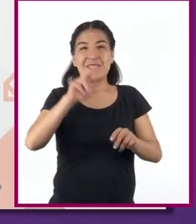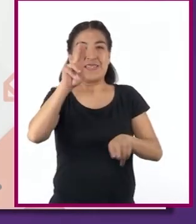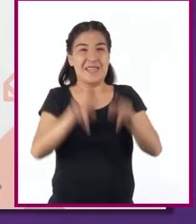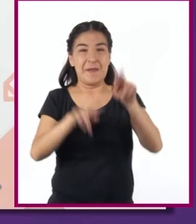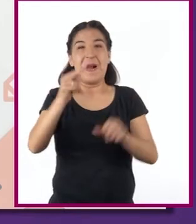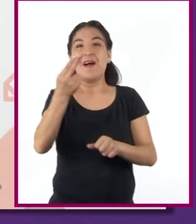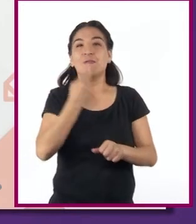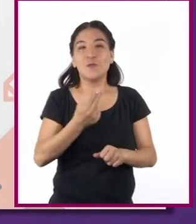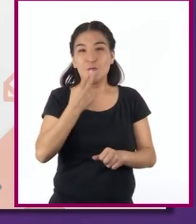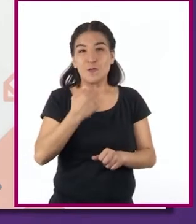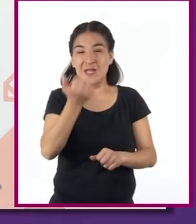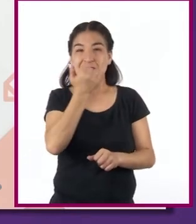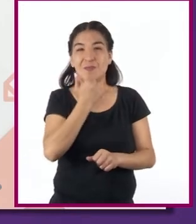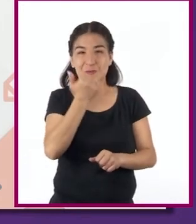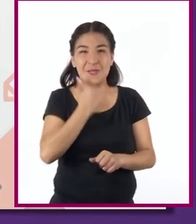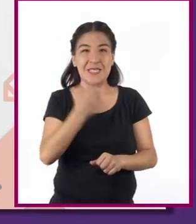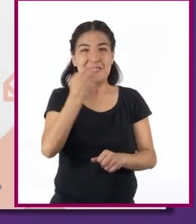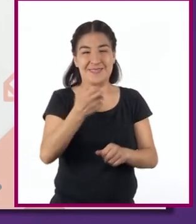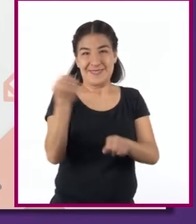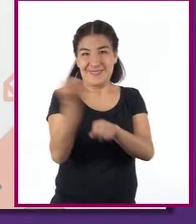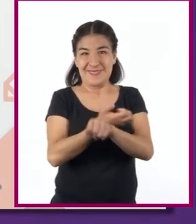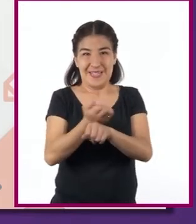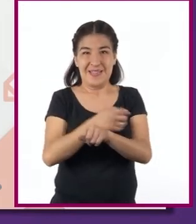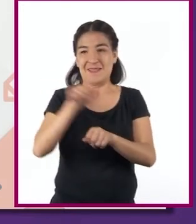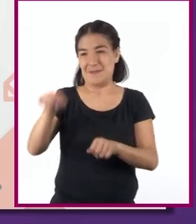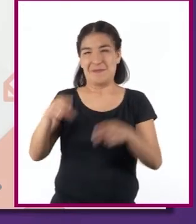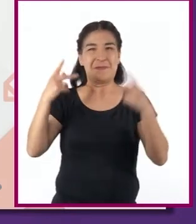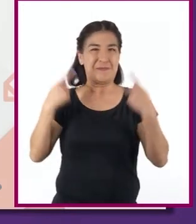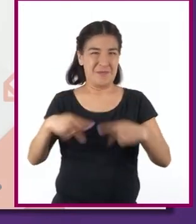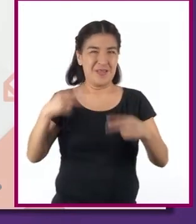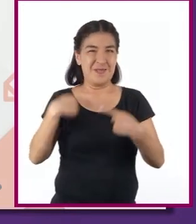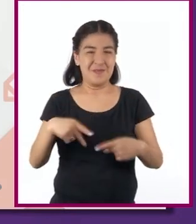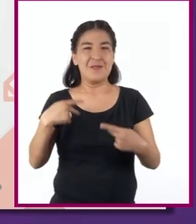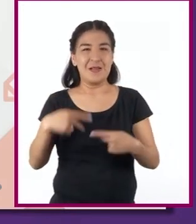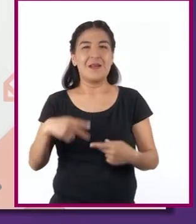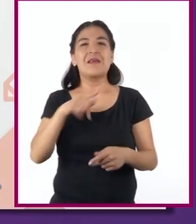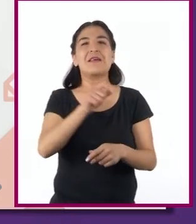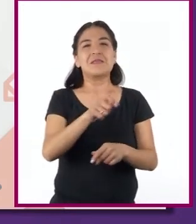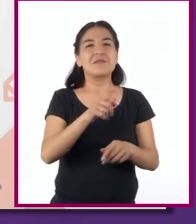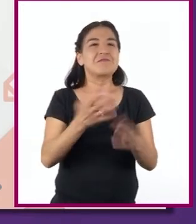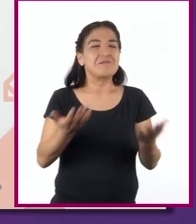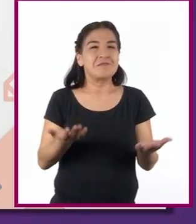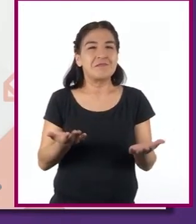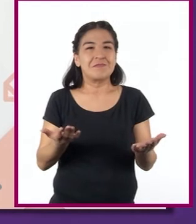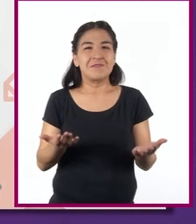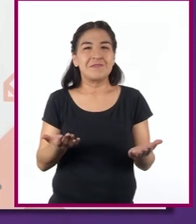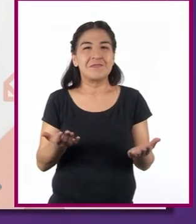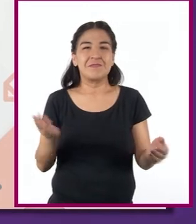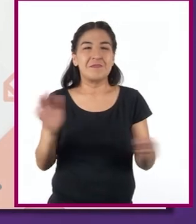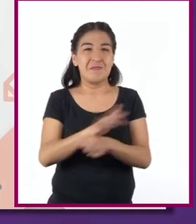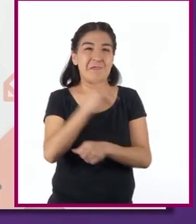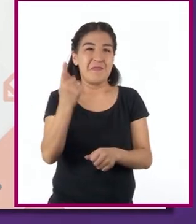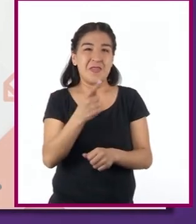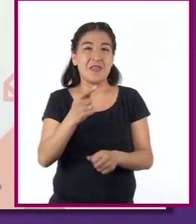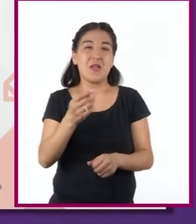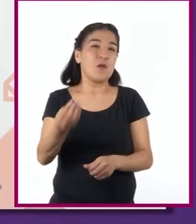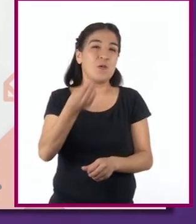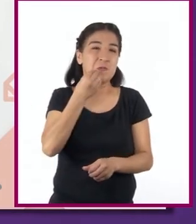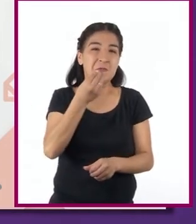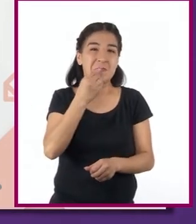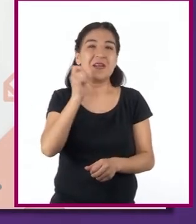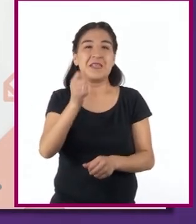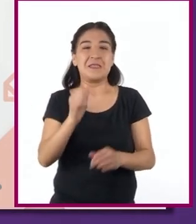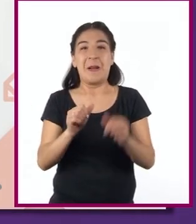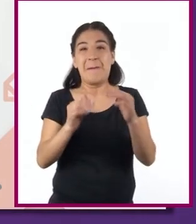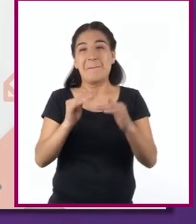azúcar en la sangre del paciente se debe probablemente al consumo de alimentos